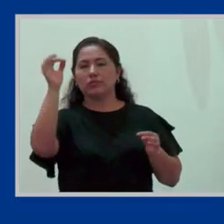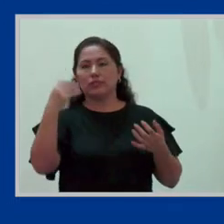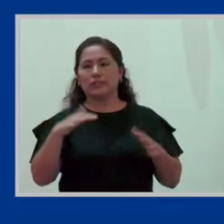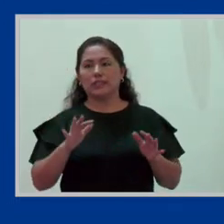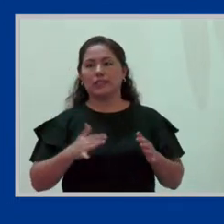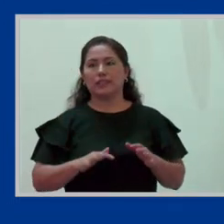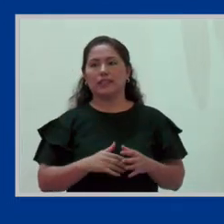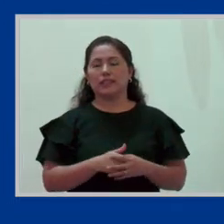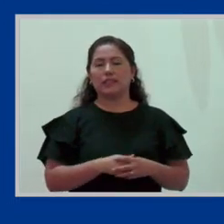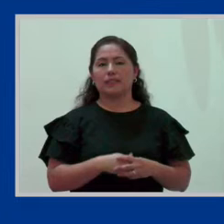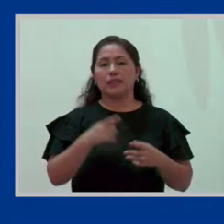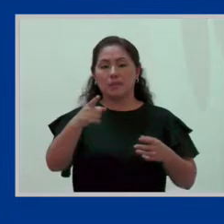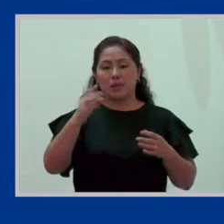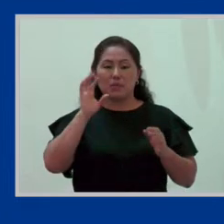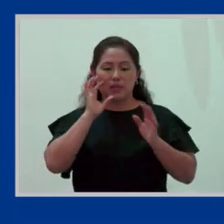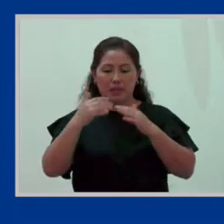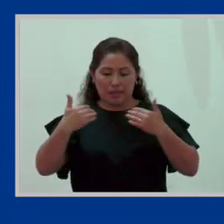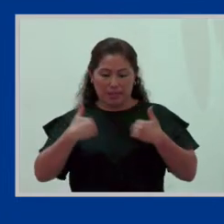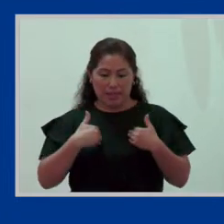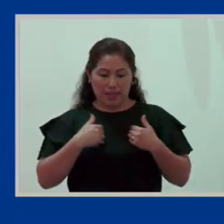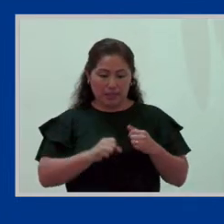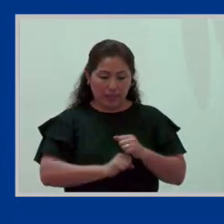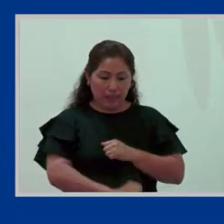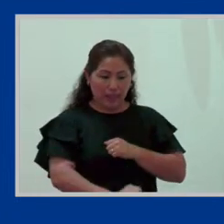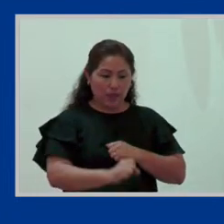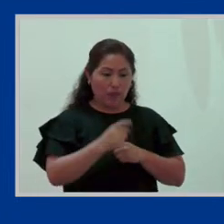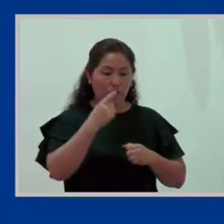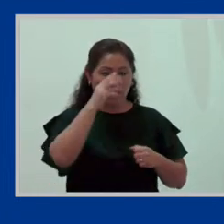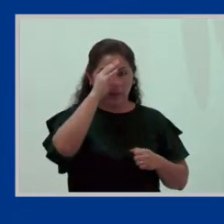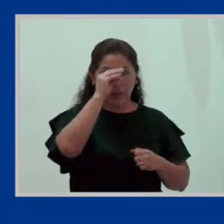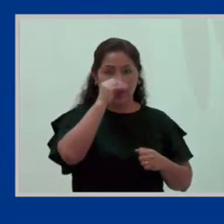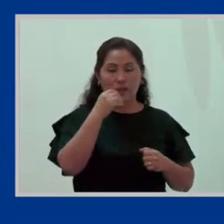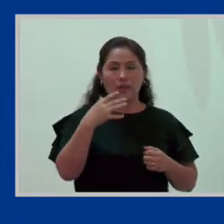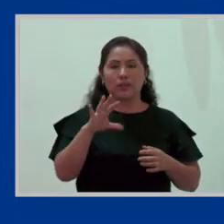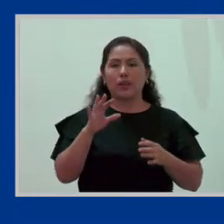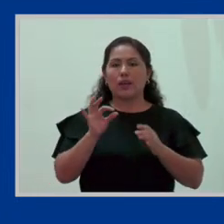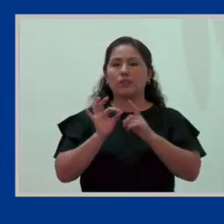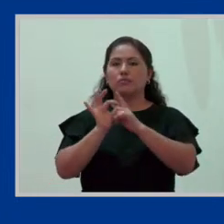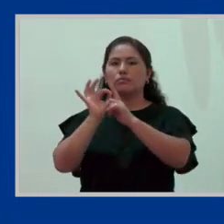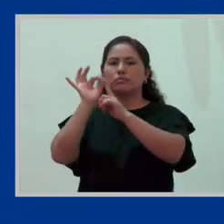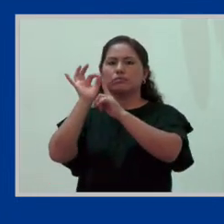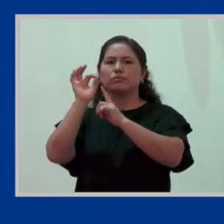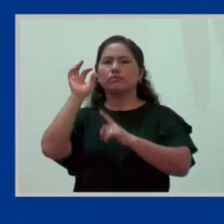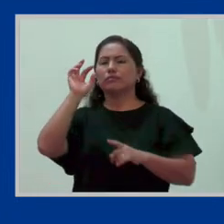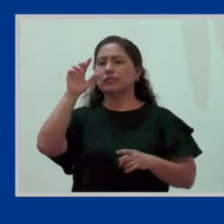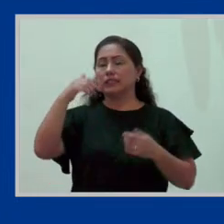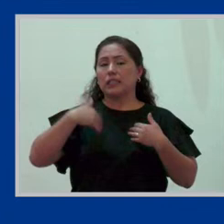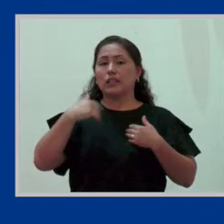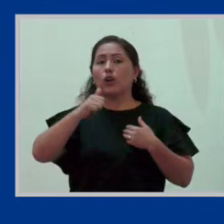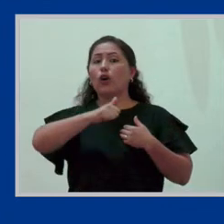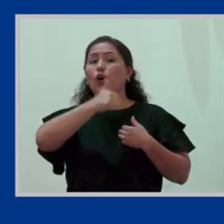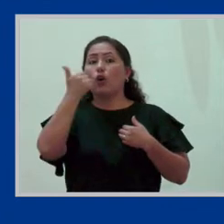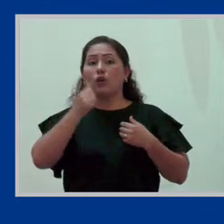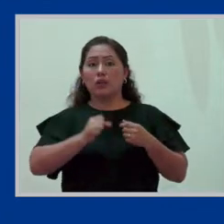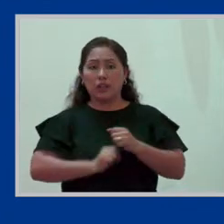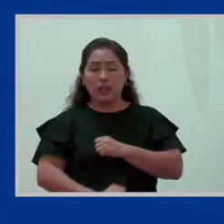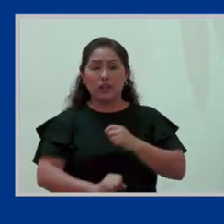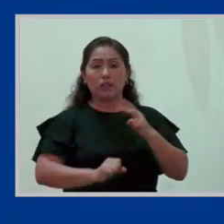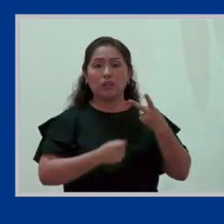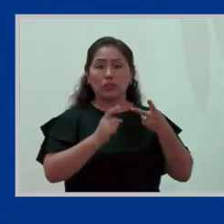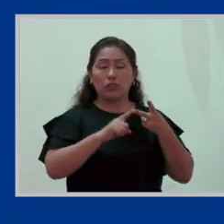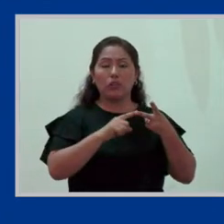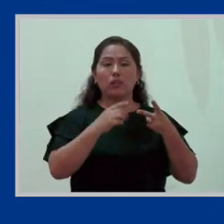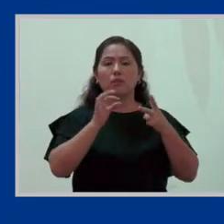Pero tienes un hijo y la brecha crece en 10 puntos. Tienes otro hijo, 5 puntos más la brecha se